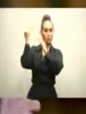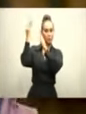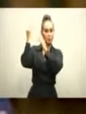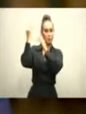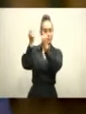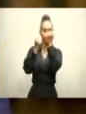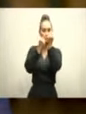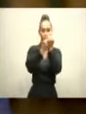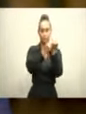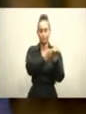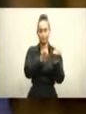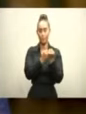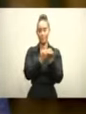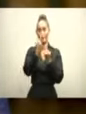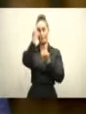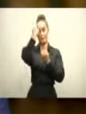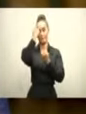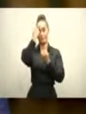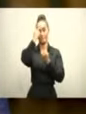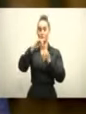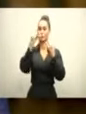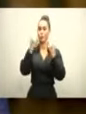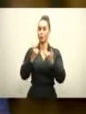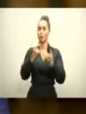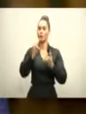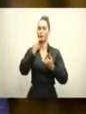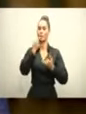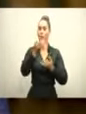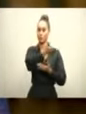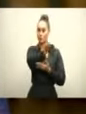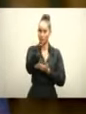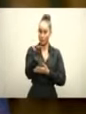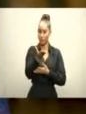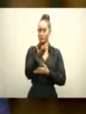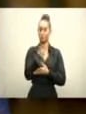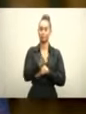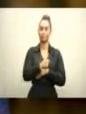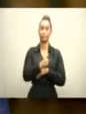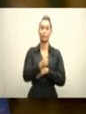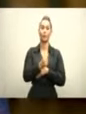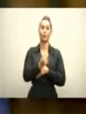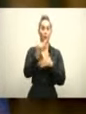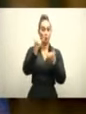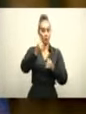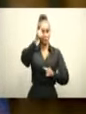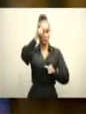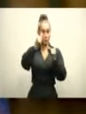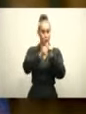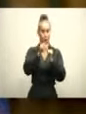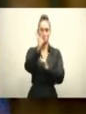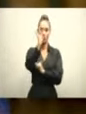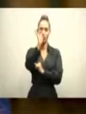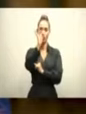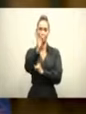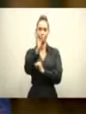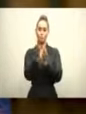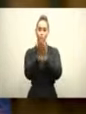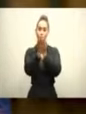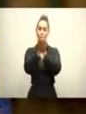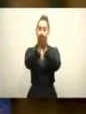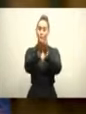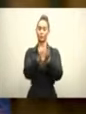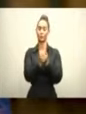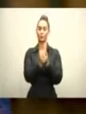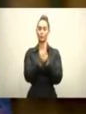Por eso hoy me dirijo a ustedes. Quiero recordar que estamos a 8 de octubre. Hace tan solo un mes y